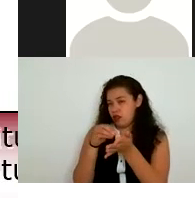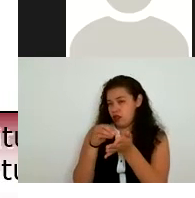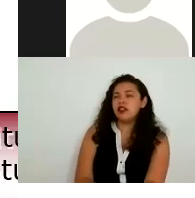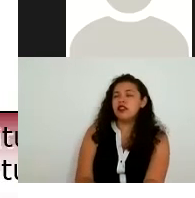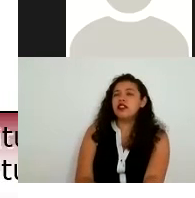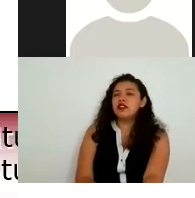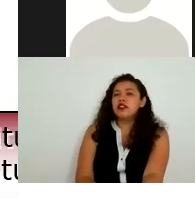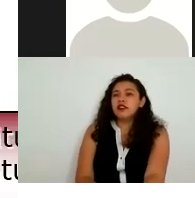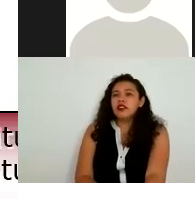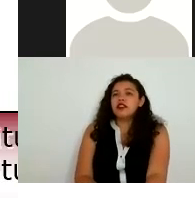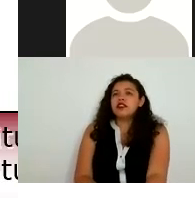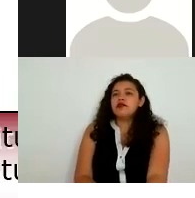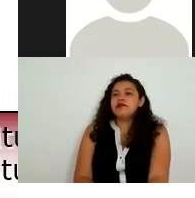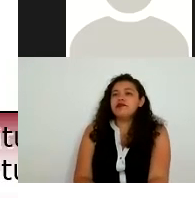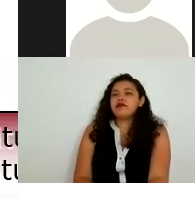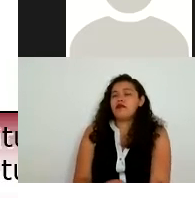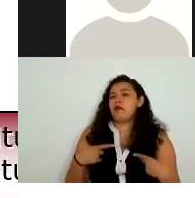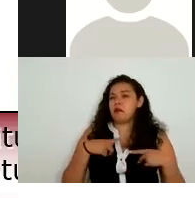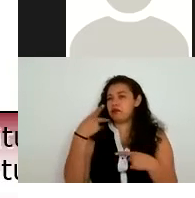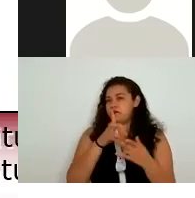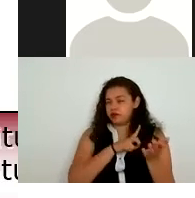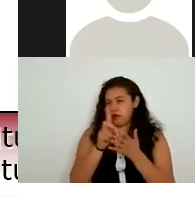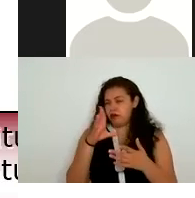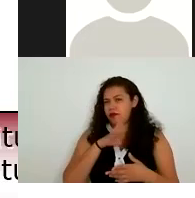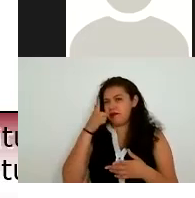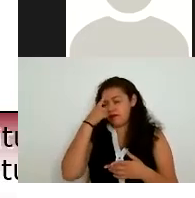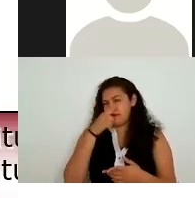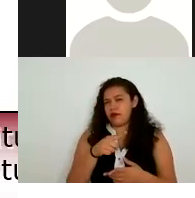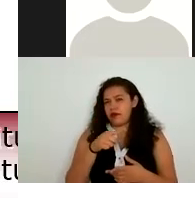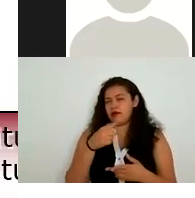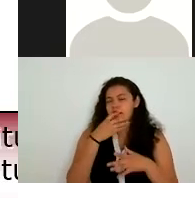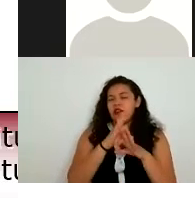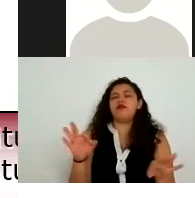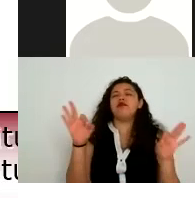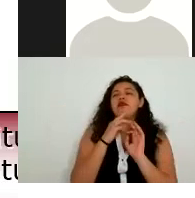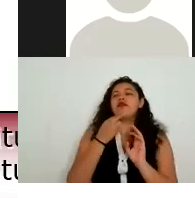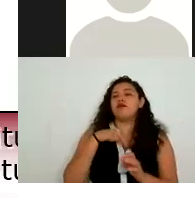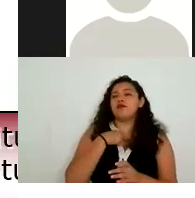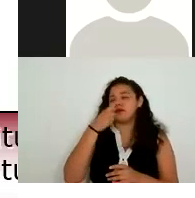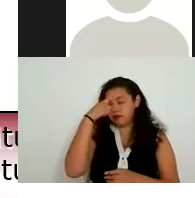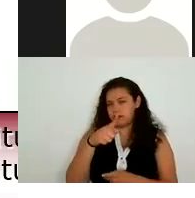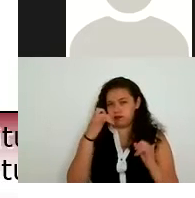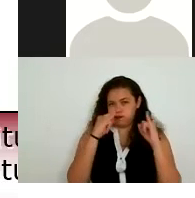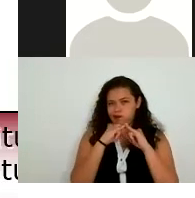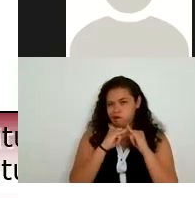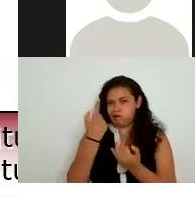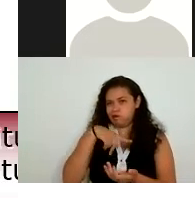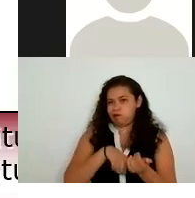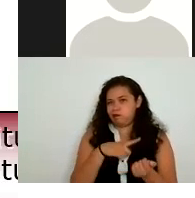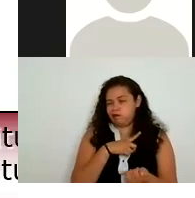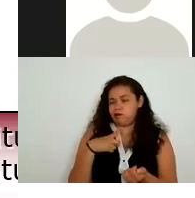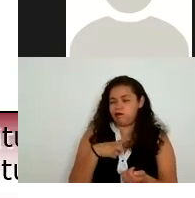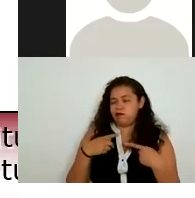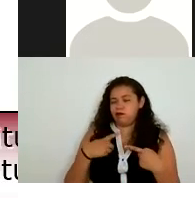personas tienen este derecho por eso es que es muy importante lo que mencionábamos que dentro de las propias instituciones debe de haber una persona